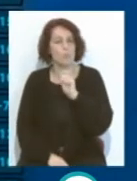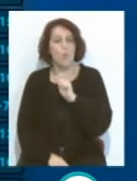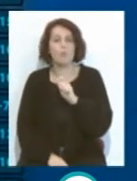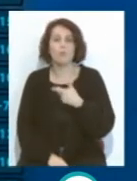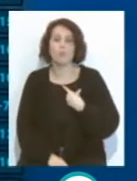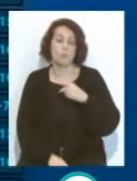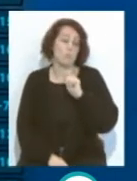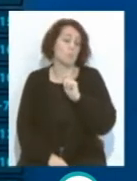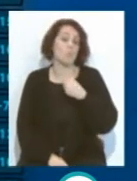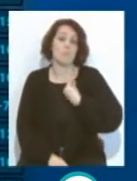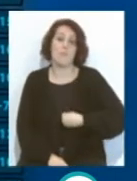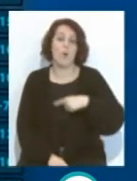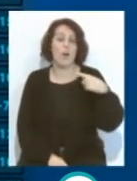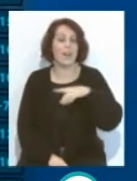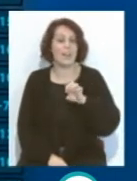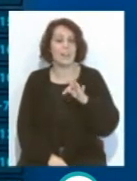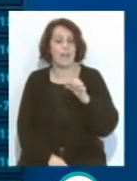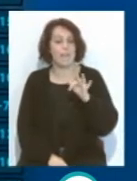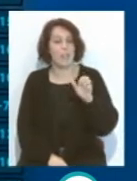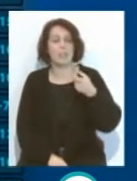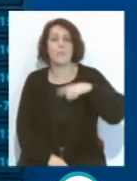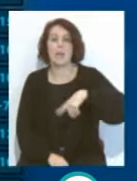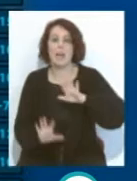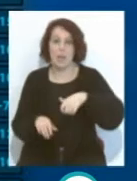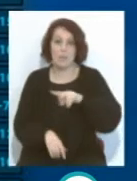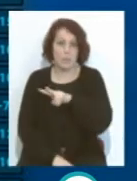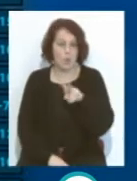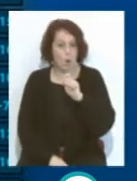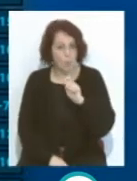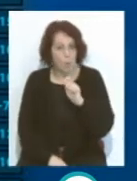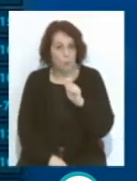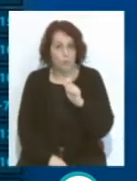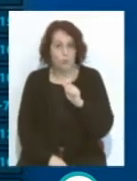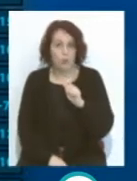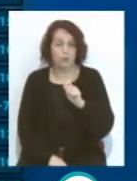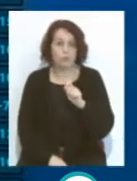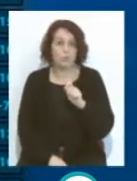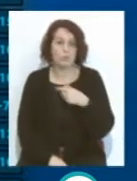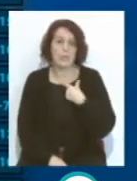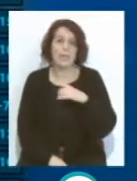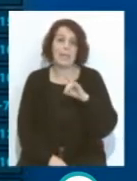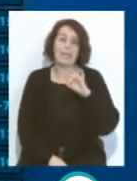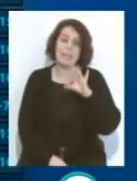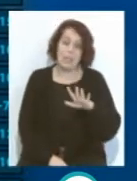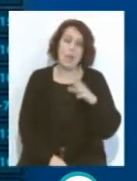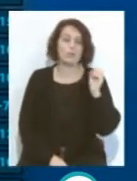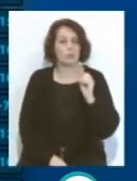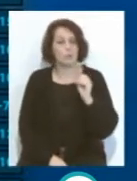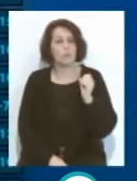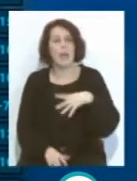Los mismos puntos que el Getafe y que el Cádiz con 22 puntos. Décimo quinto, los Osasuna.